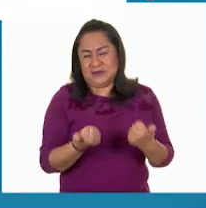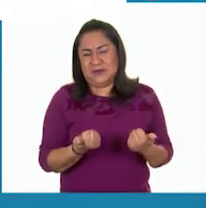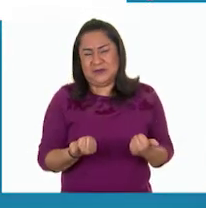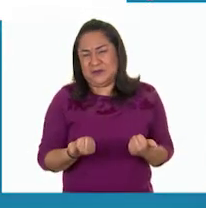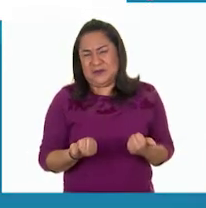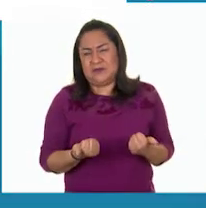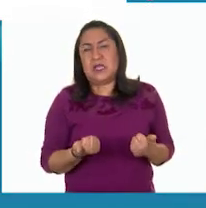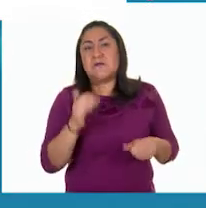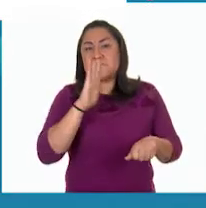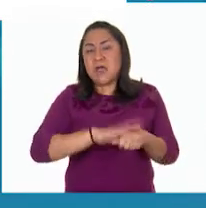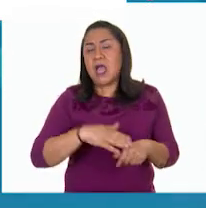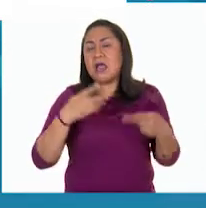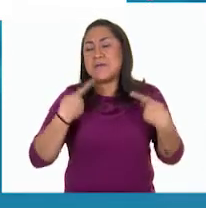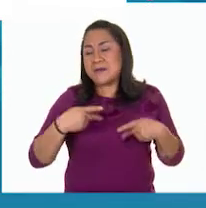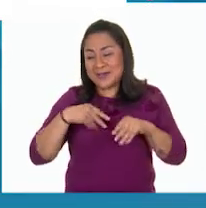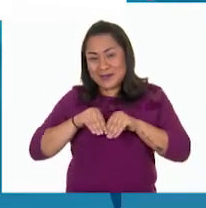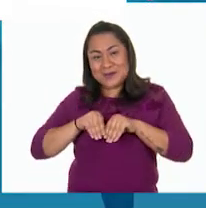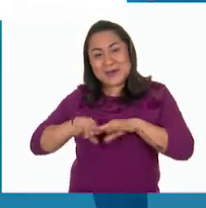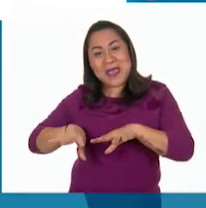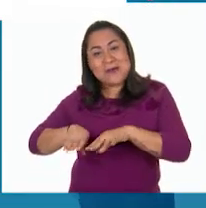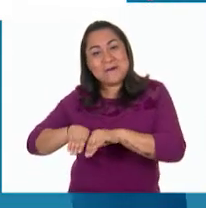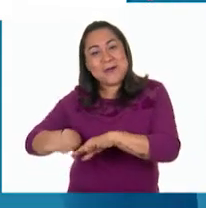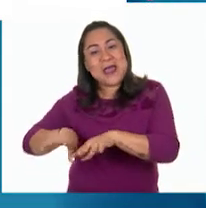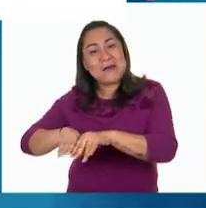más personas, ¿no? Así es.